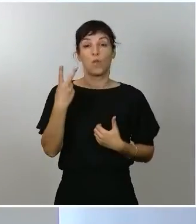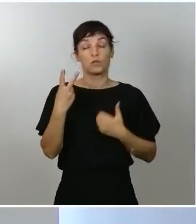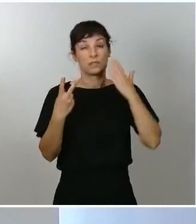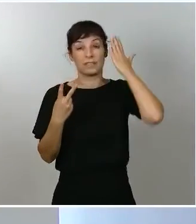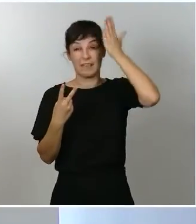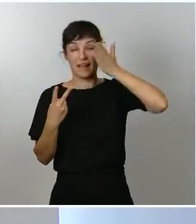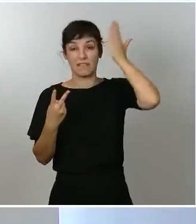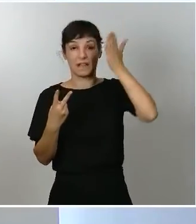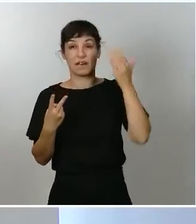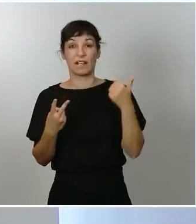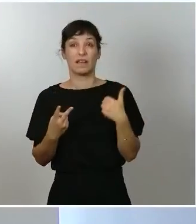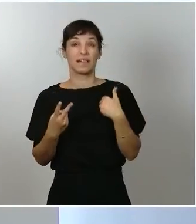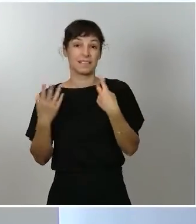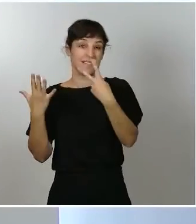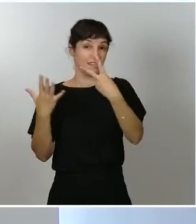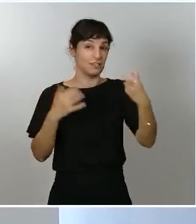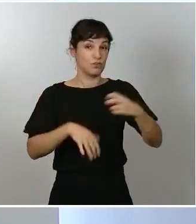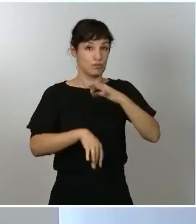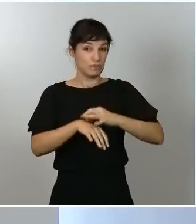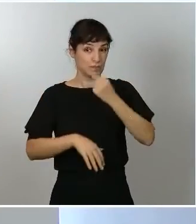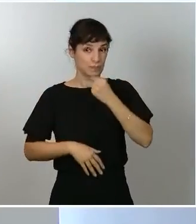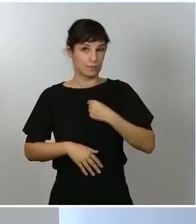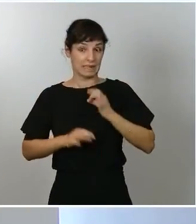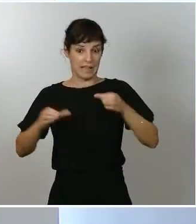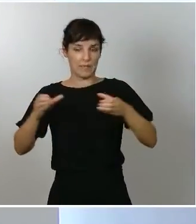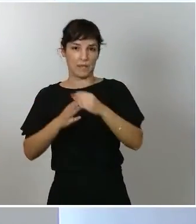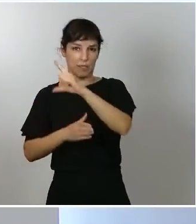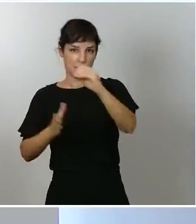casos por 100.000 y la Comunidad Autónoma de Madrid con más de 500 casos por 100.000. Comunidad Autónoma de